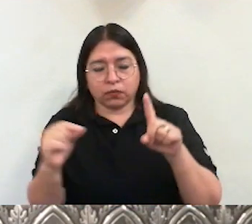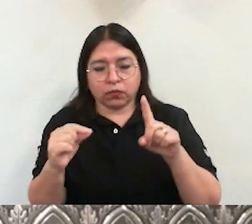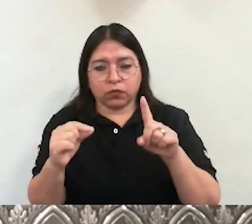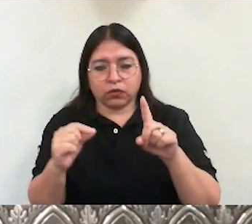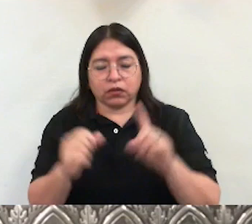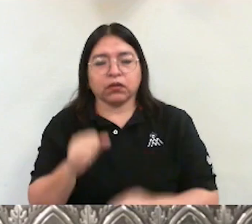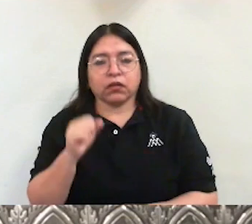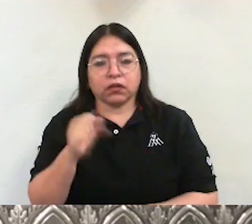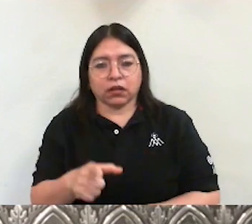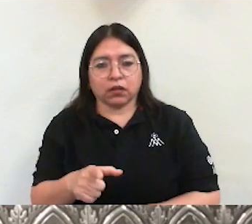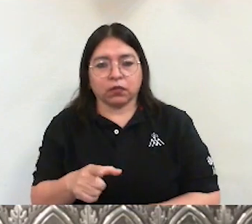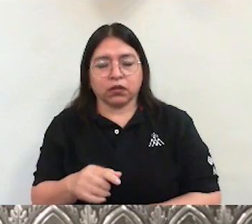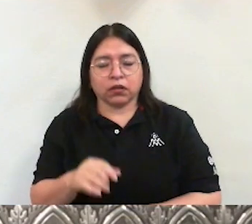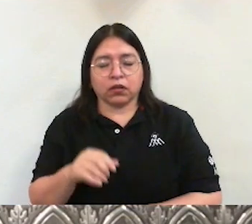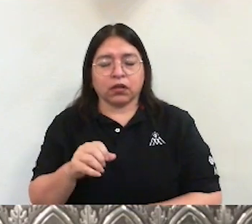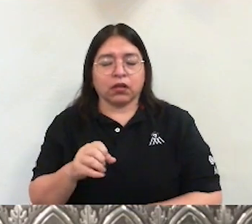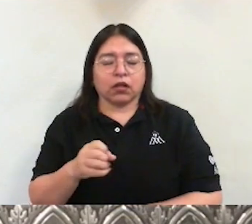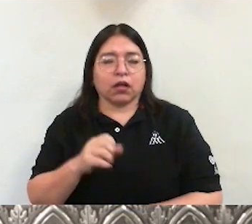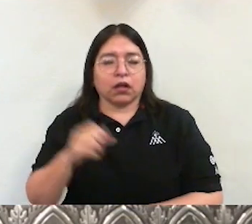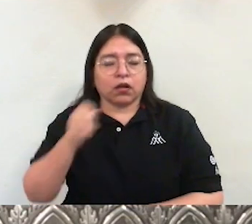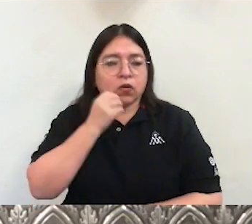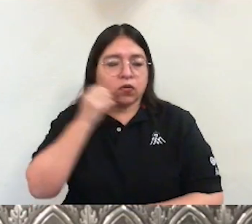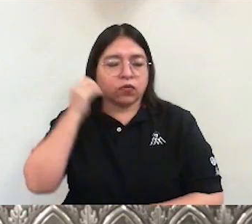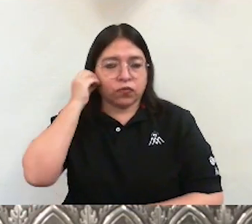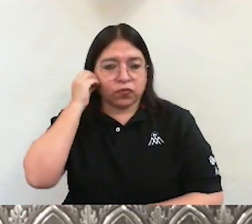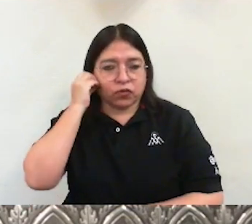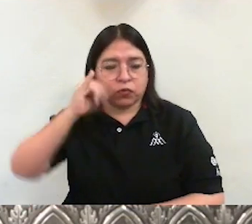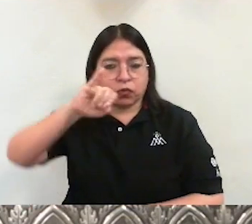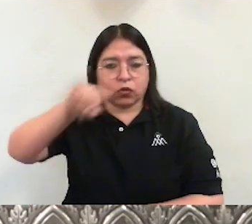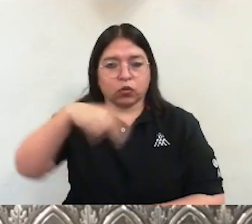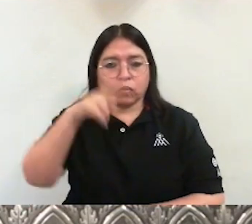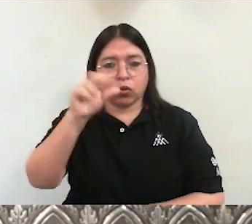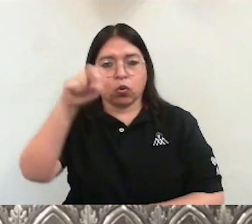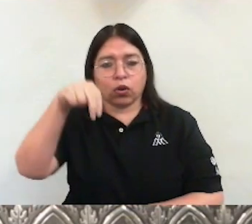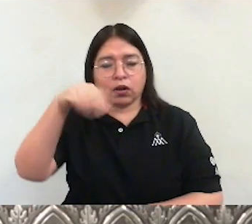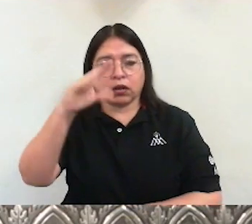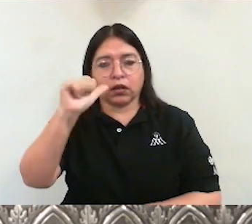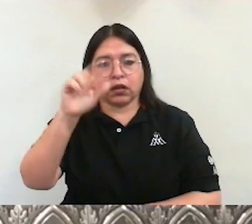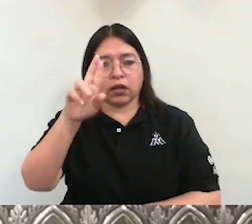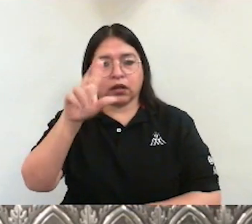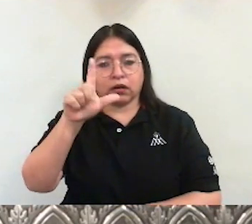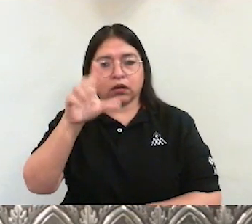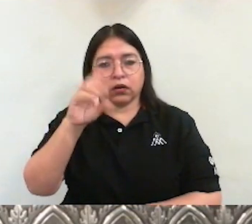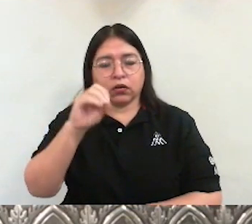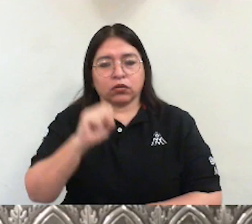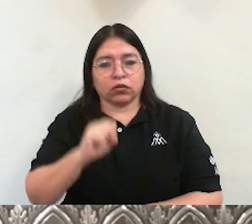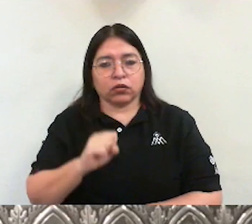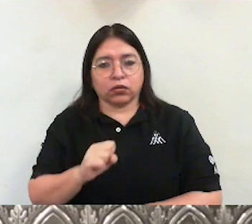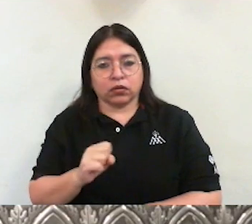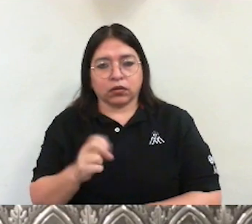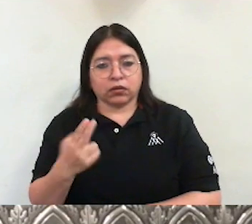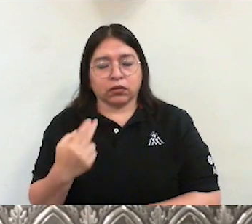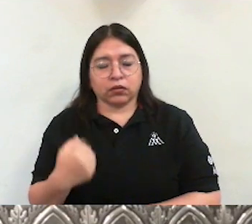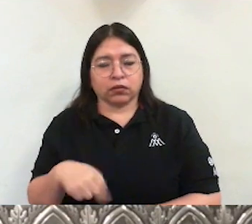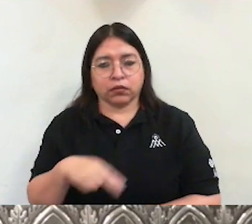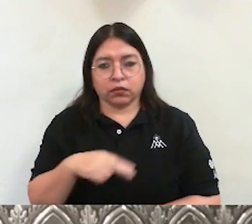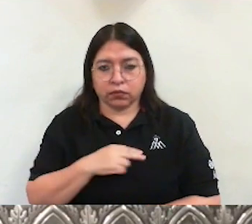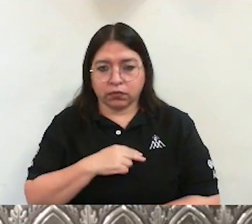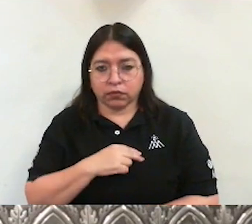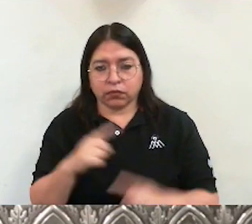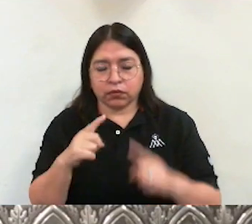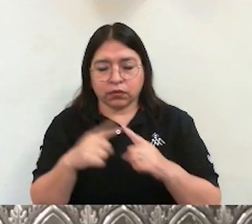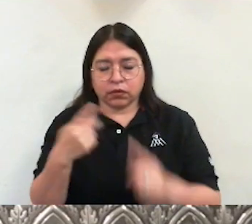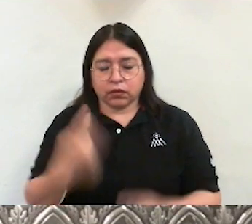Y de Monseñor Juan Carlos, vicario episcopal para la pastoral de nuestra iglesia de